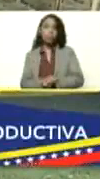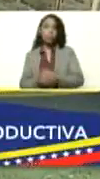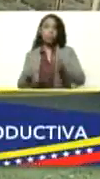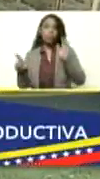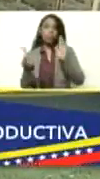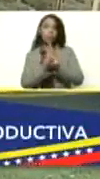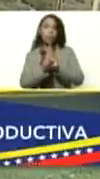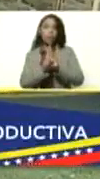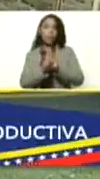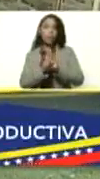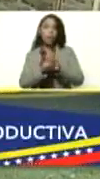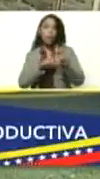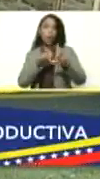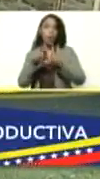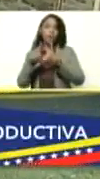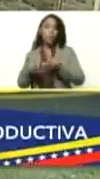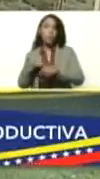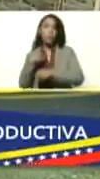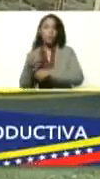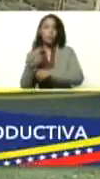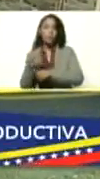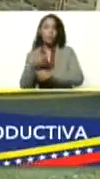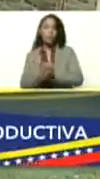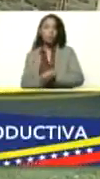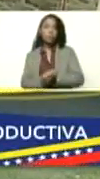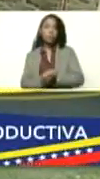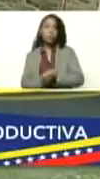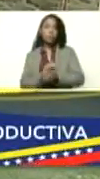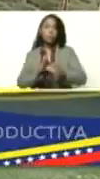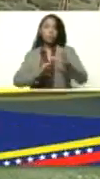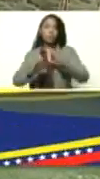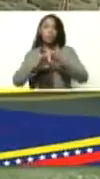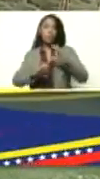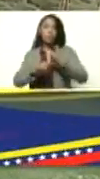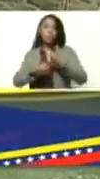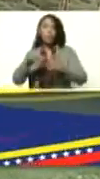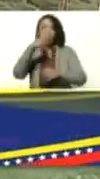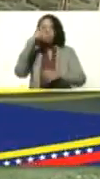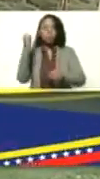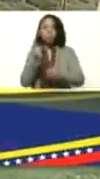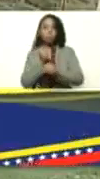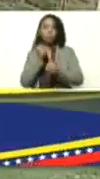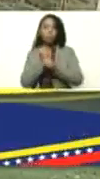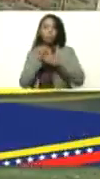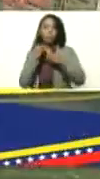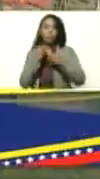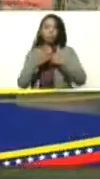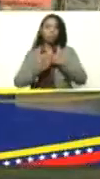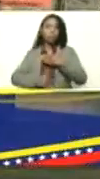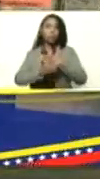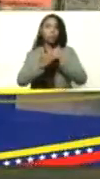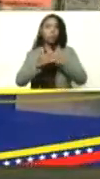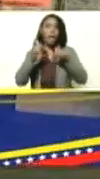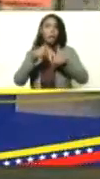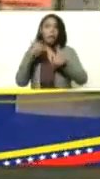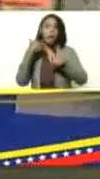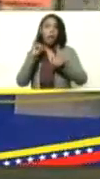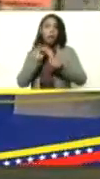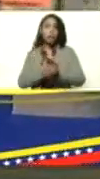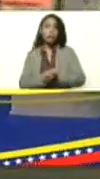logístico financiero científico operativo para avanzar aquí tenemos